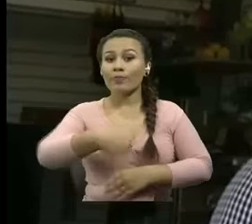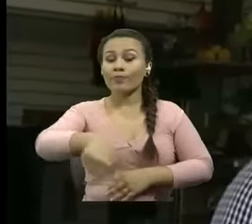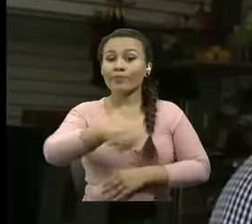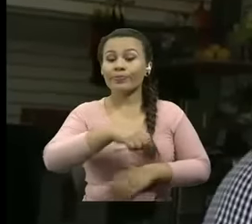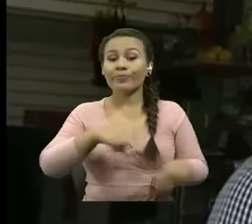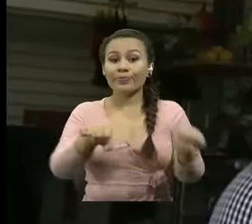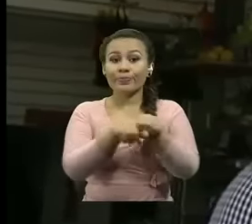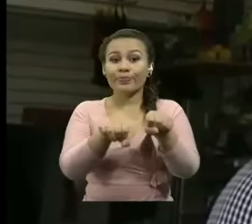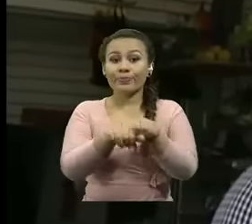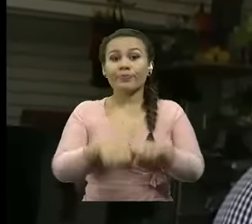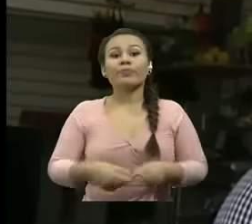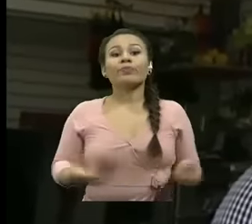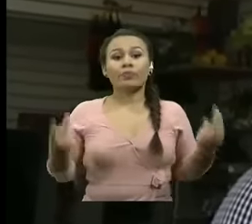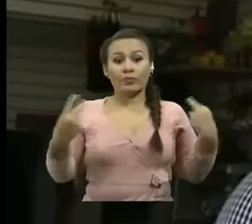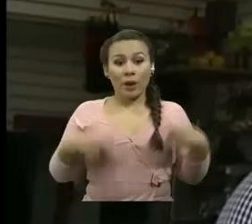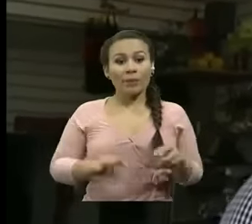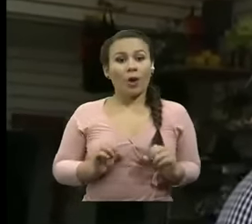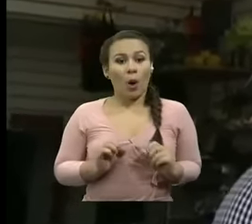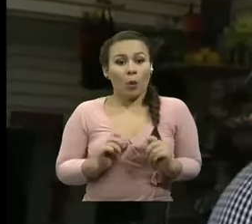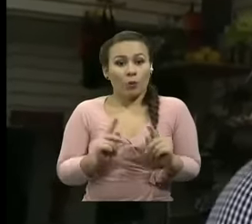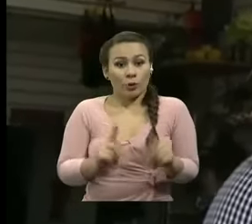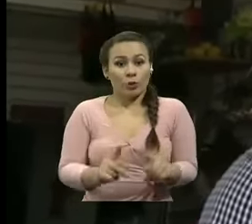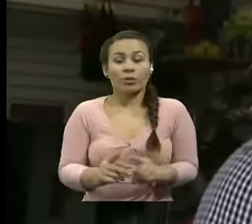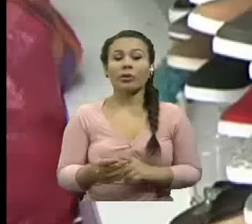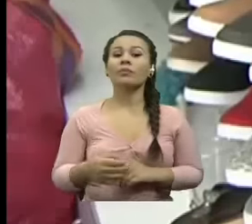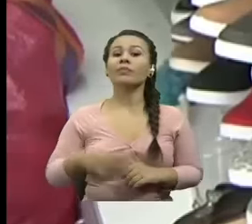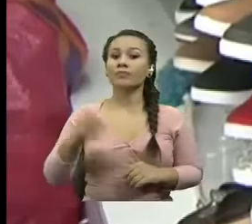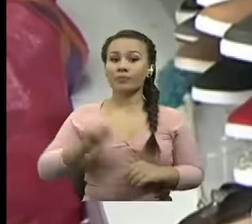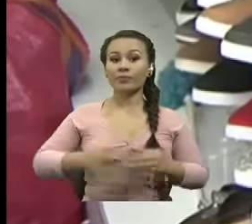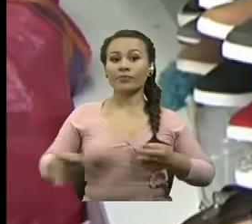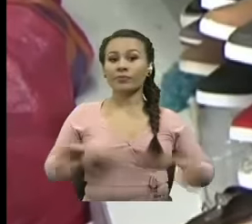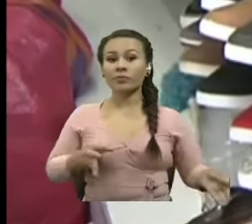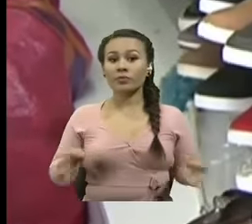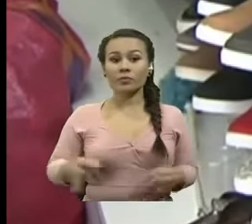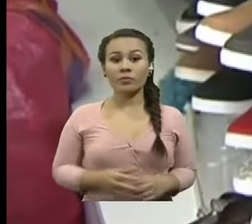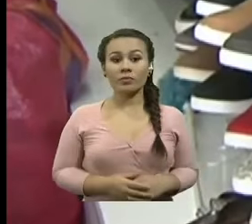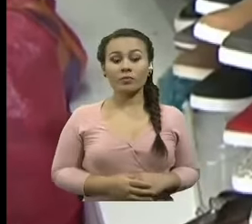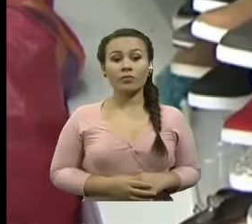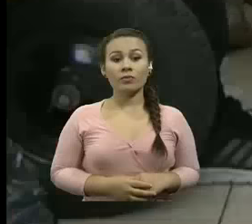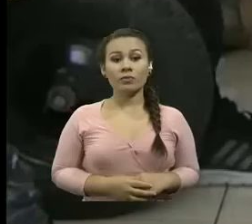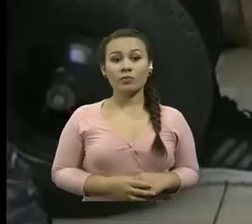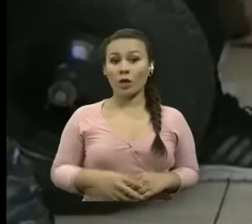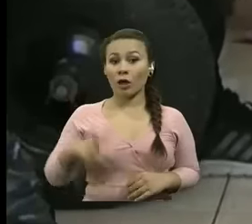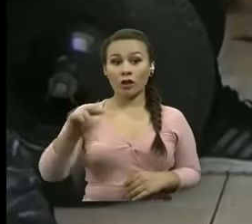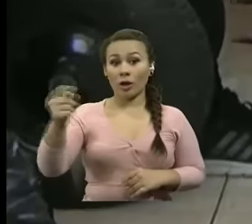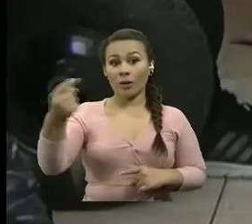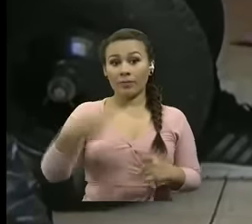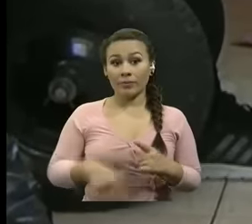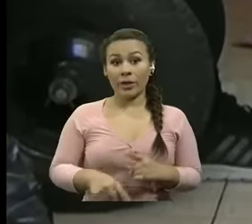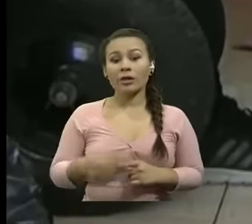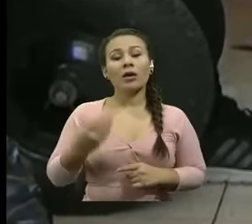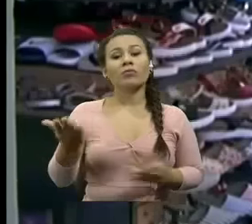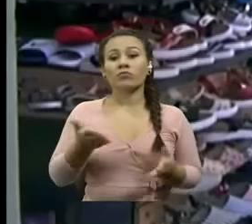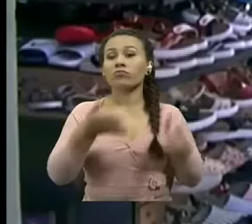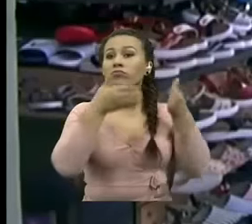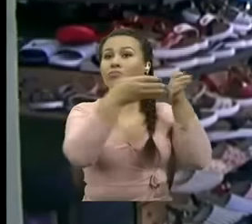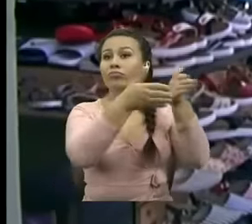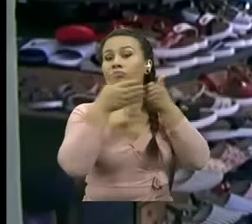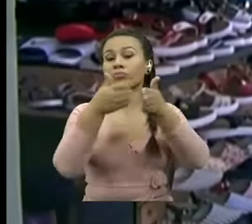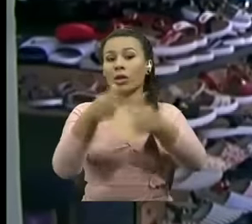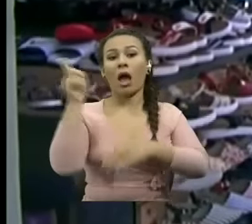y de esta forma darles también su oportunidad de justificar y de no serlo así se permanecerán en las bodegas de la aduana